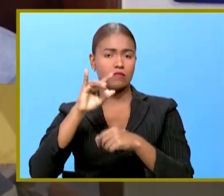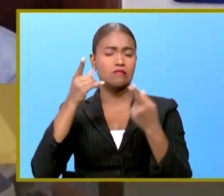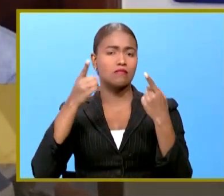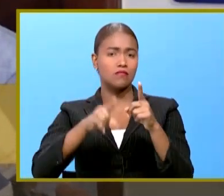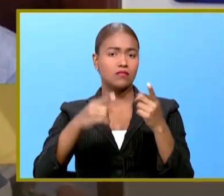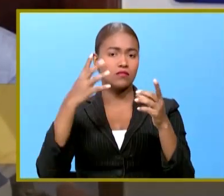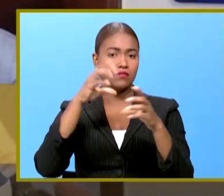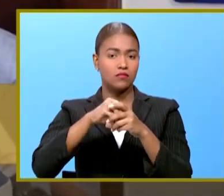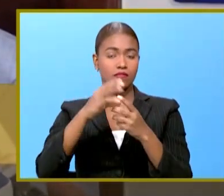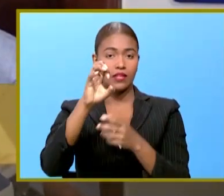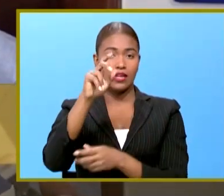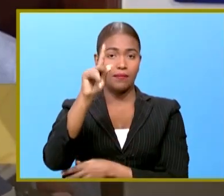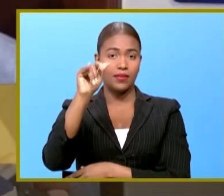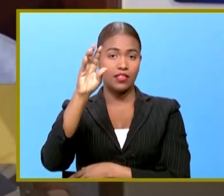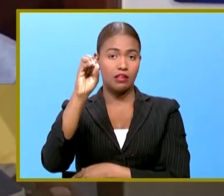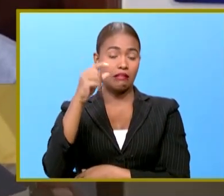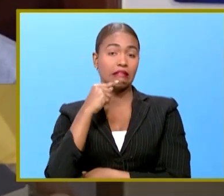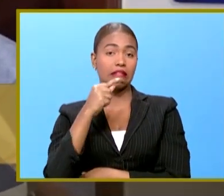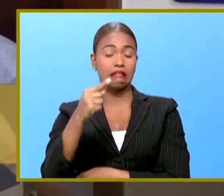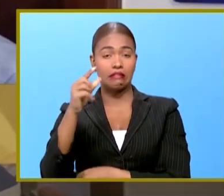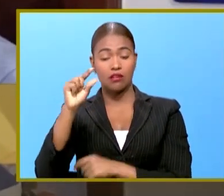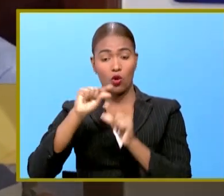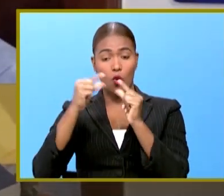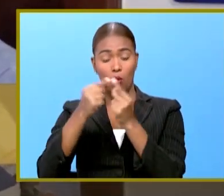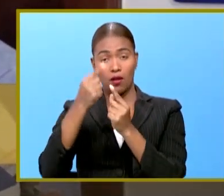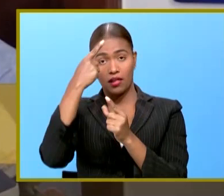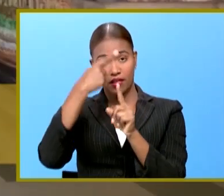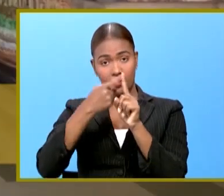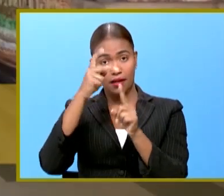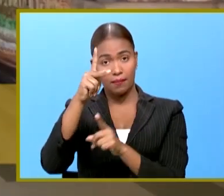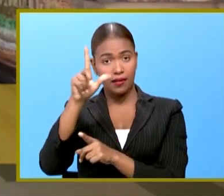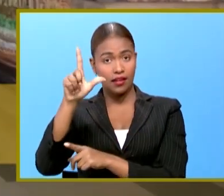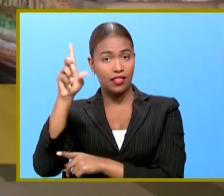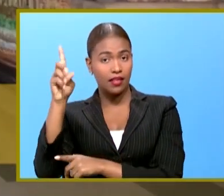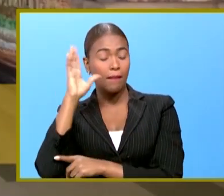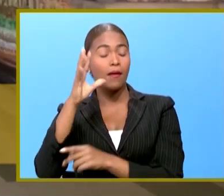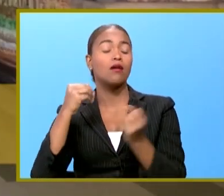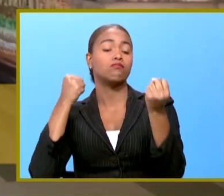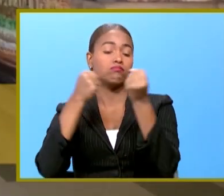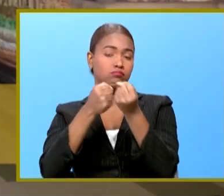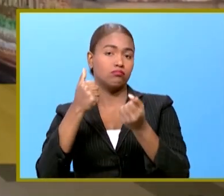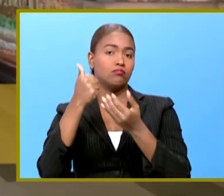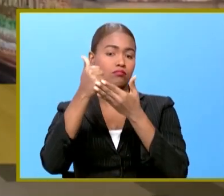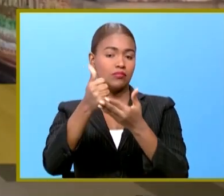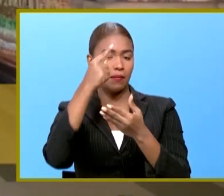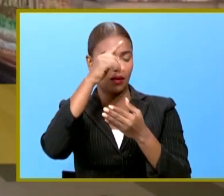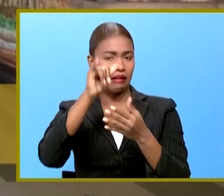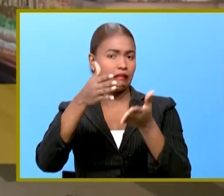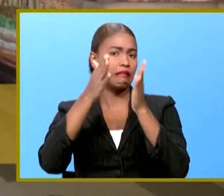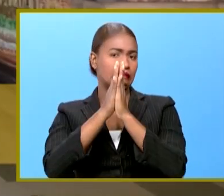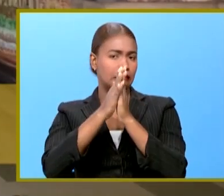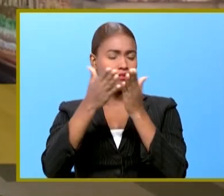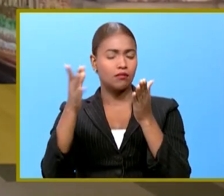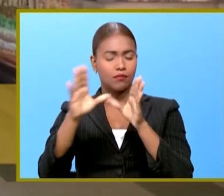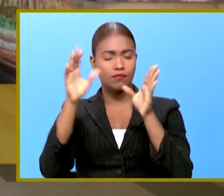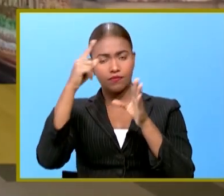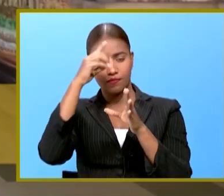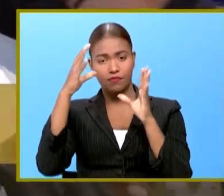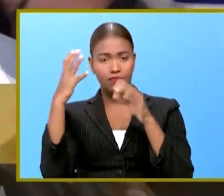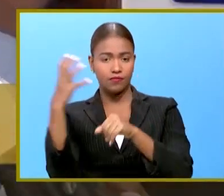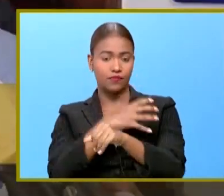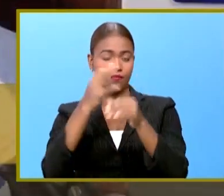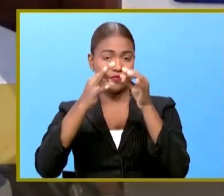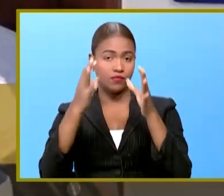caso de Elpidio Báez quien aseguró que el partido de la liberación dominicana dará su voto a favor de la solicitud hecha por el poder